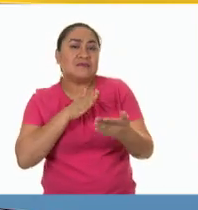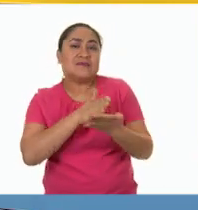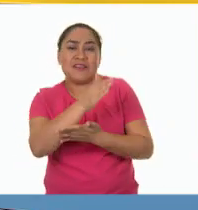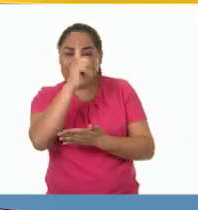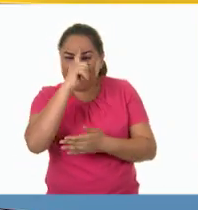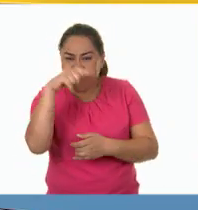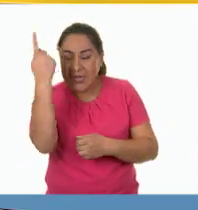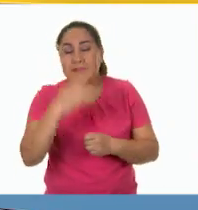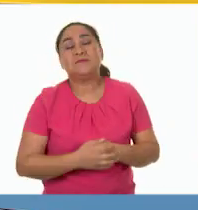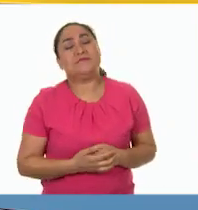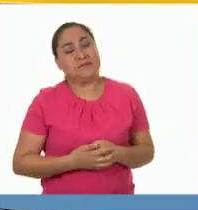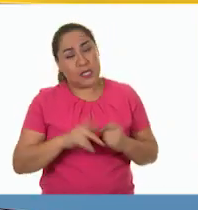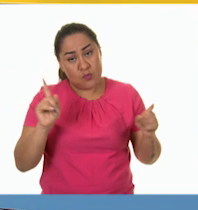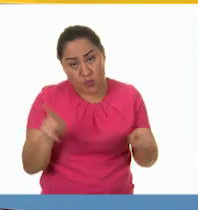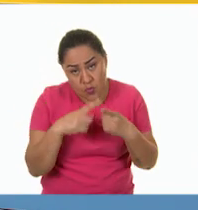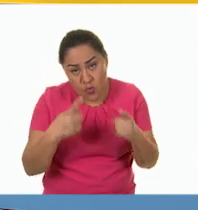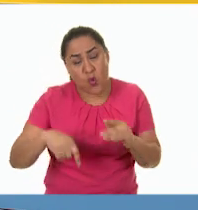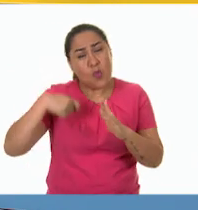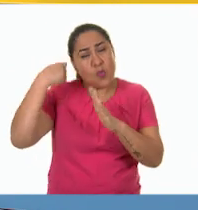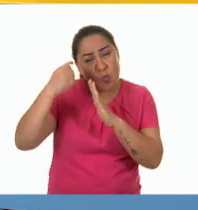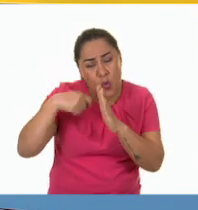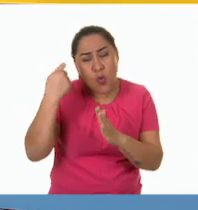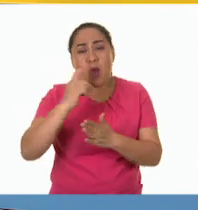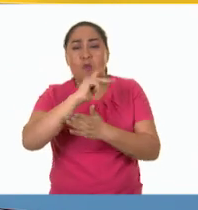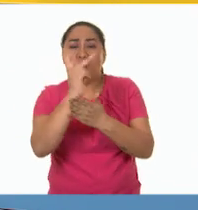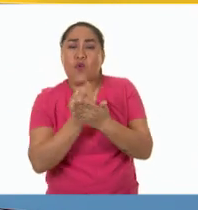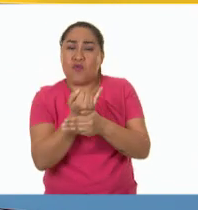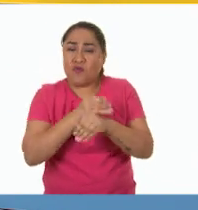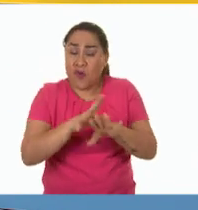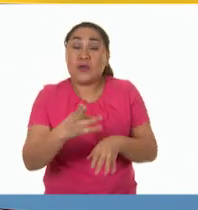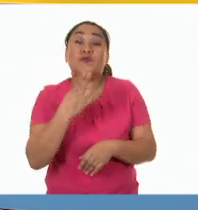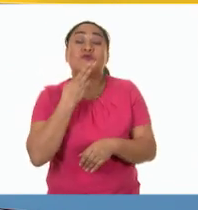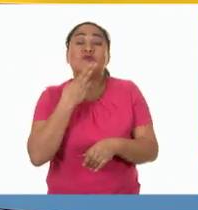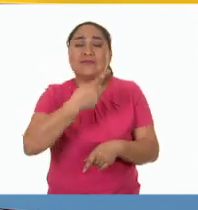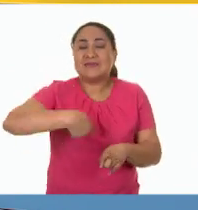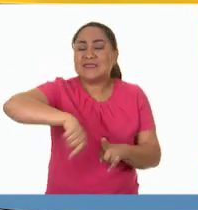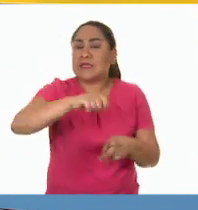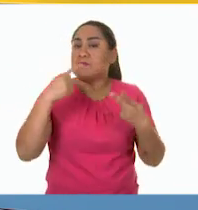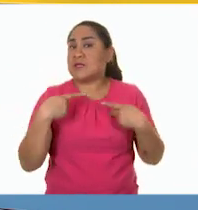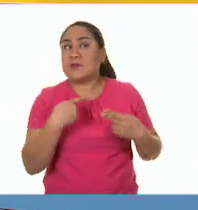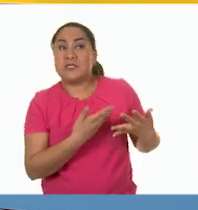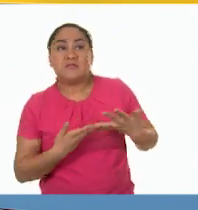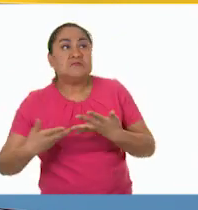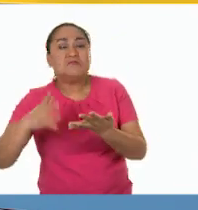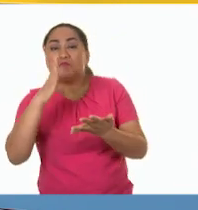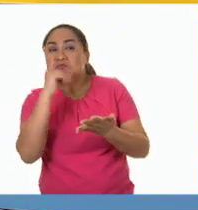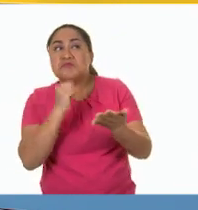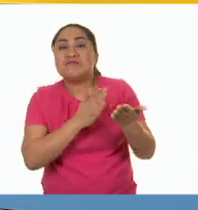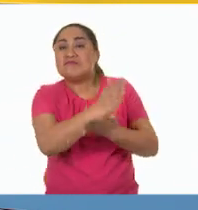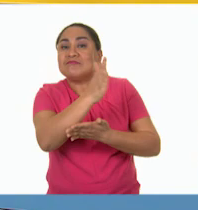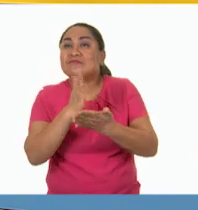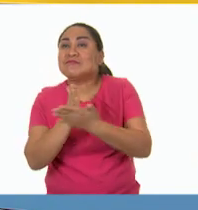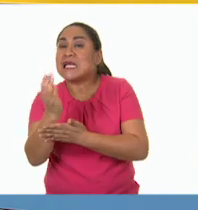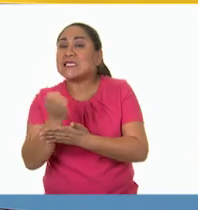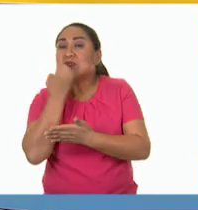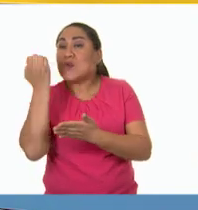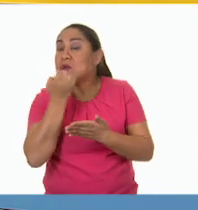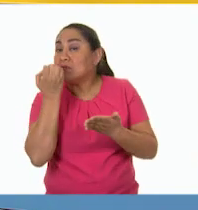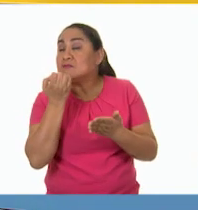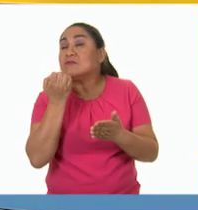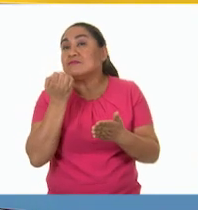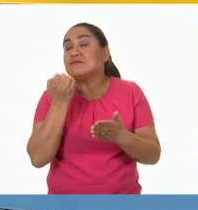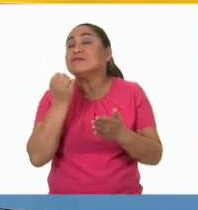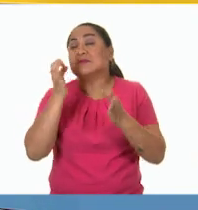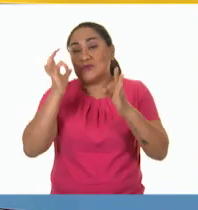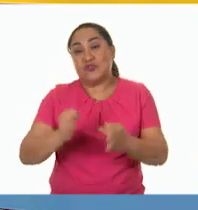La música, las películas y los programas informativos ayudaron a que la gente que no tenía acceso a las instituciones educativas que se encontraban en las